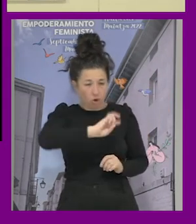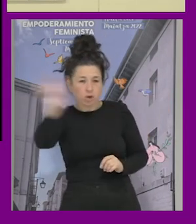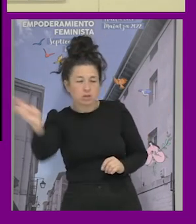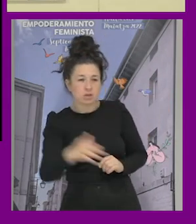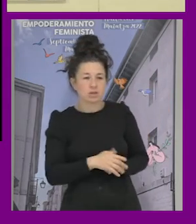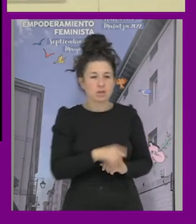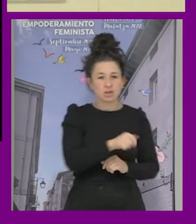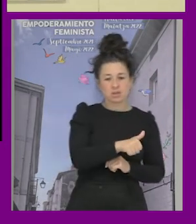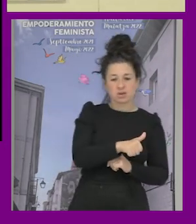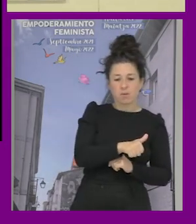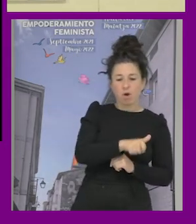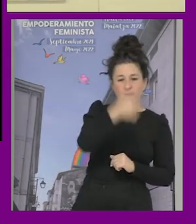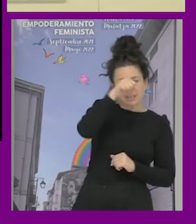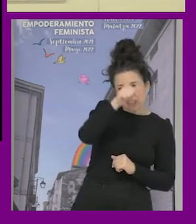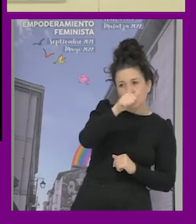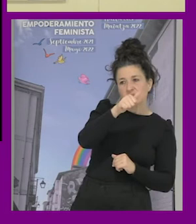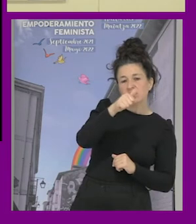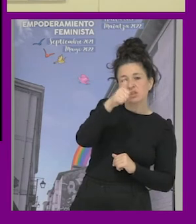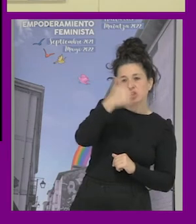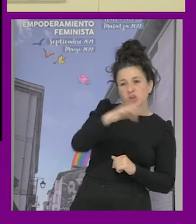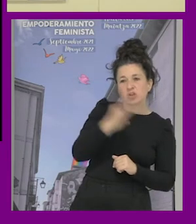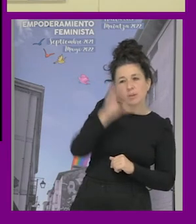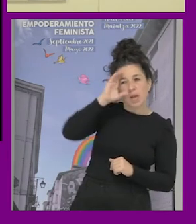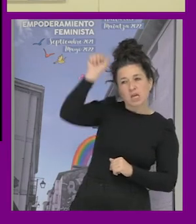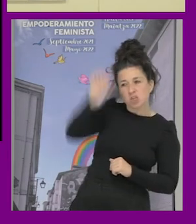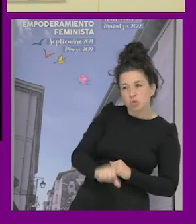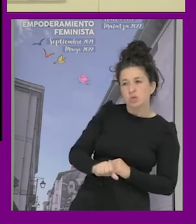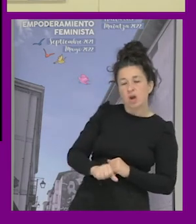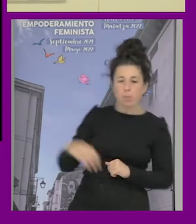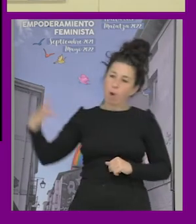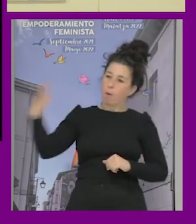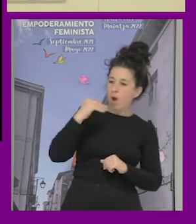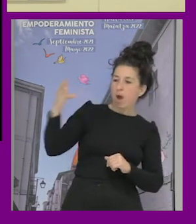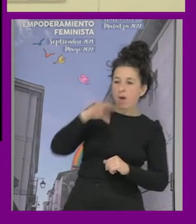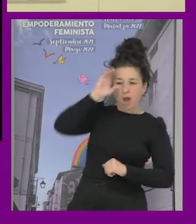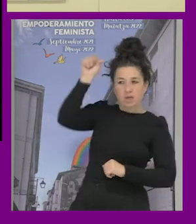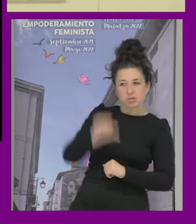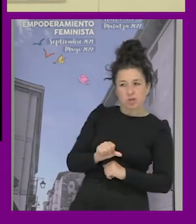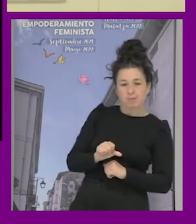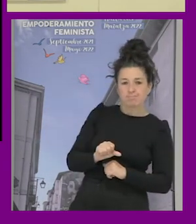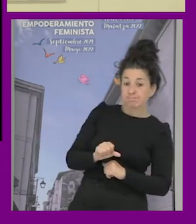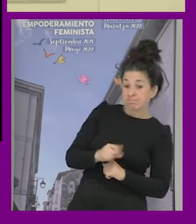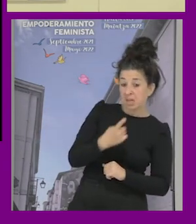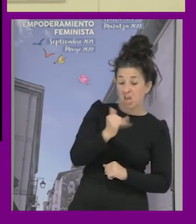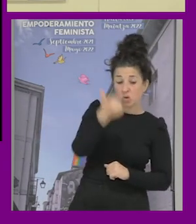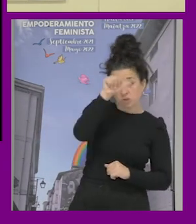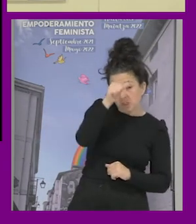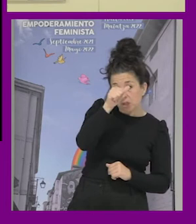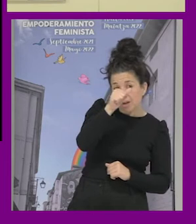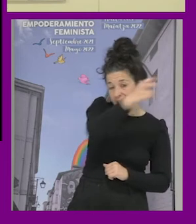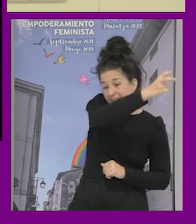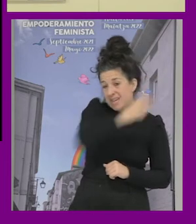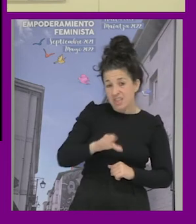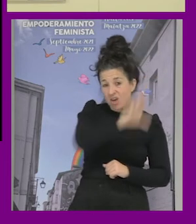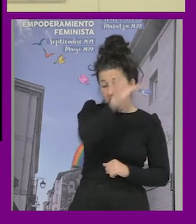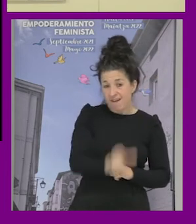evidente este receptor chicos que tenía que escuchar esta bronca digamos allí había un chaval que acaba de llegar del Senegal y